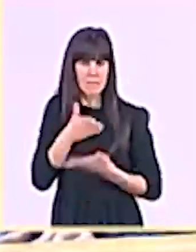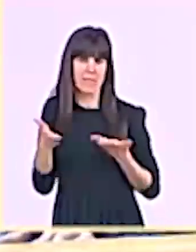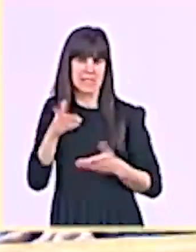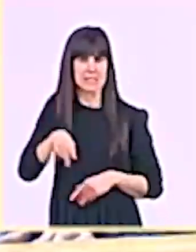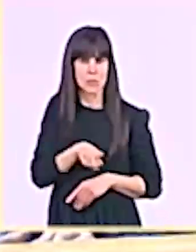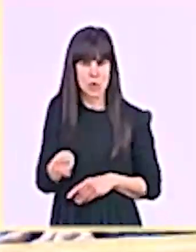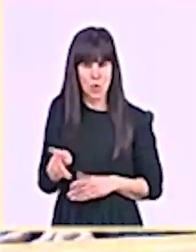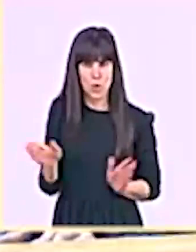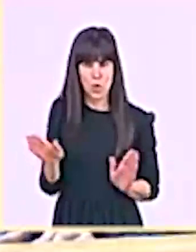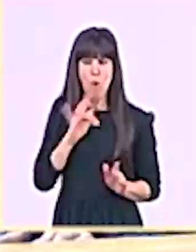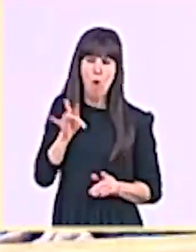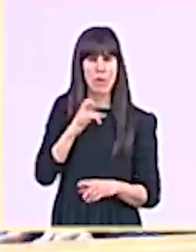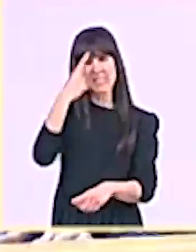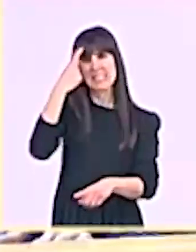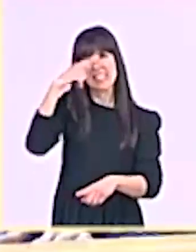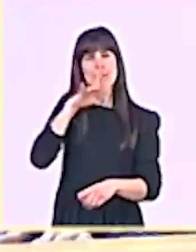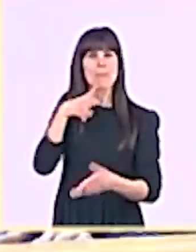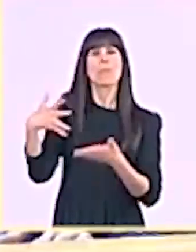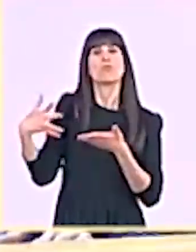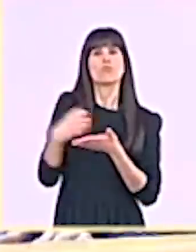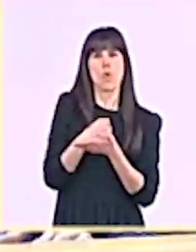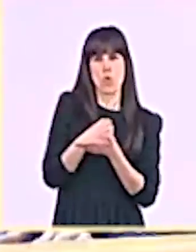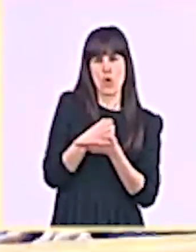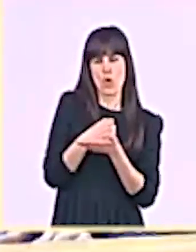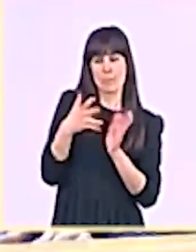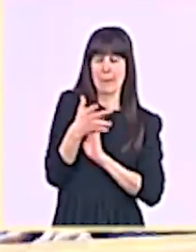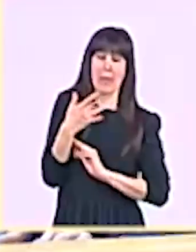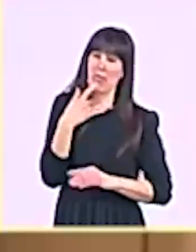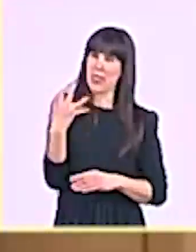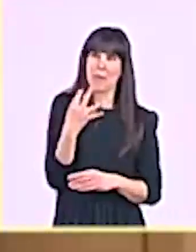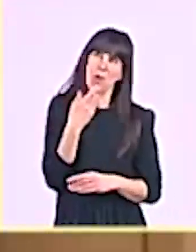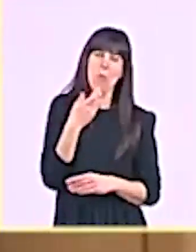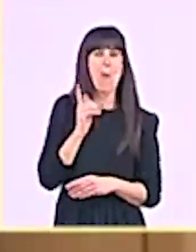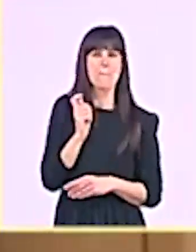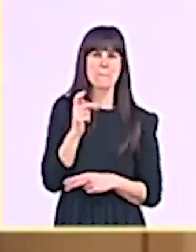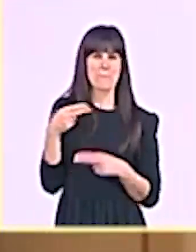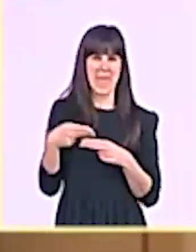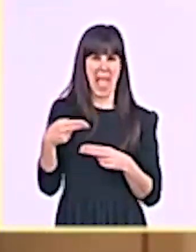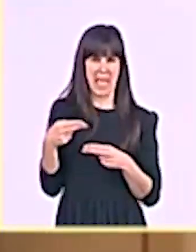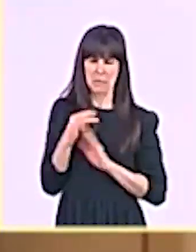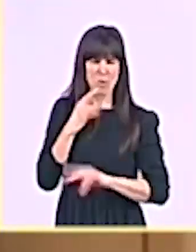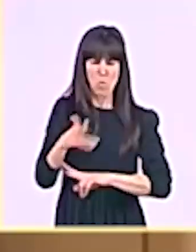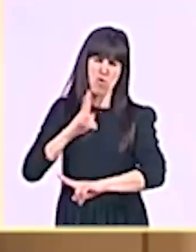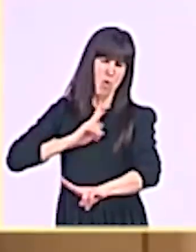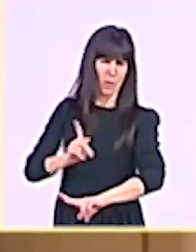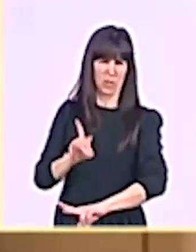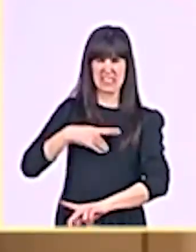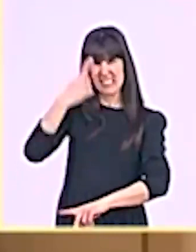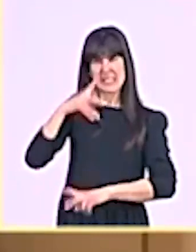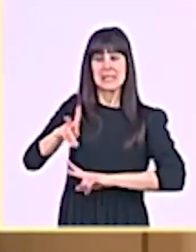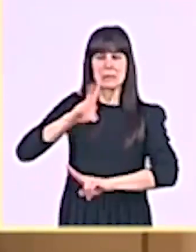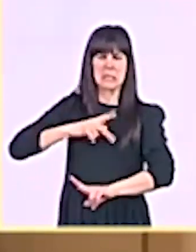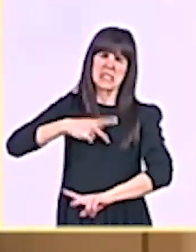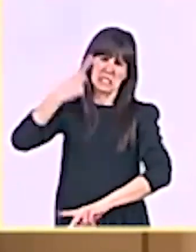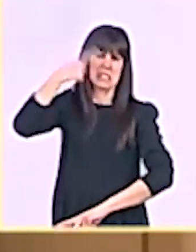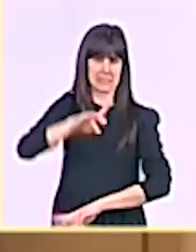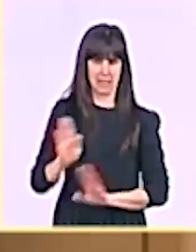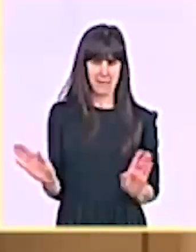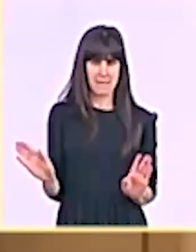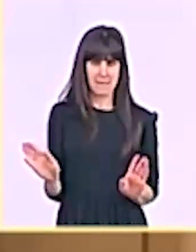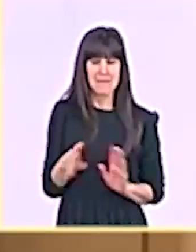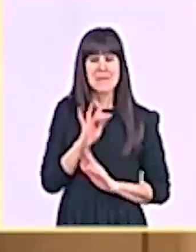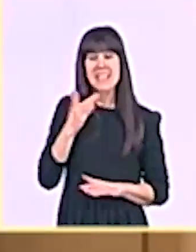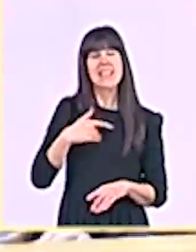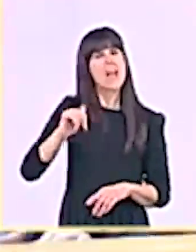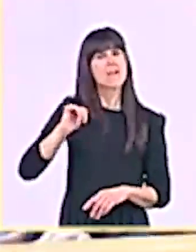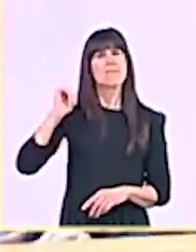peaje que usted tiene que pagar? A esto no me conteste, ya sé cuál es la respuesta. Pero, mire, llevamos cuatro meses, cuatro meses, donde se han